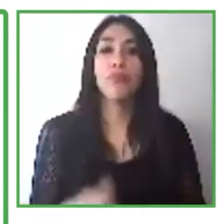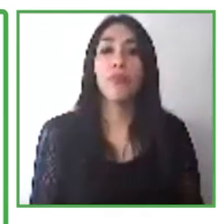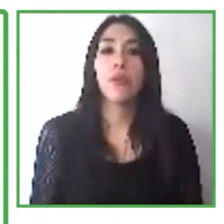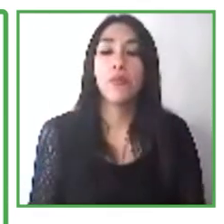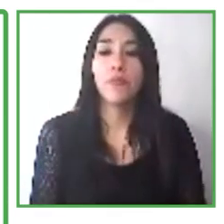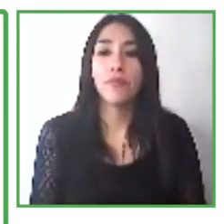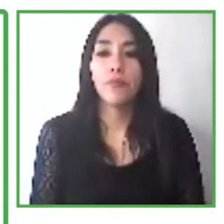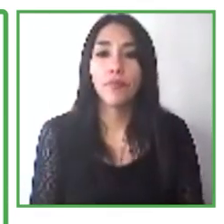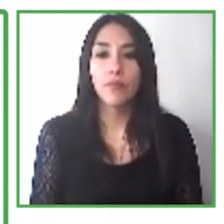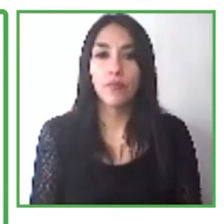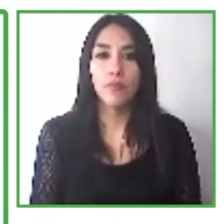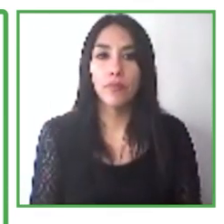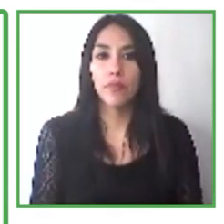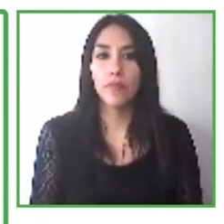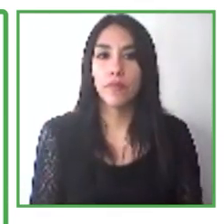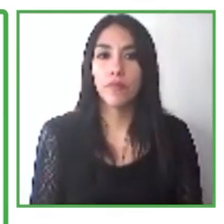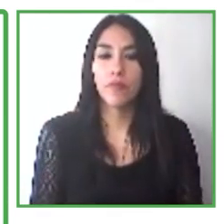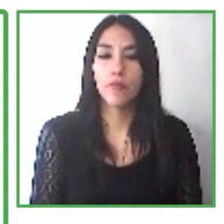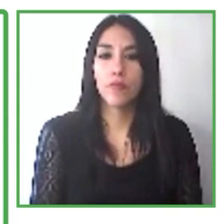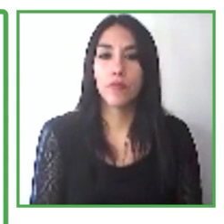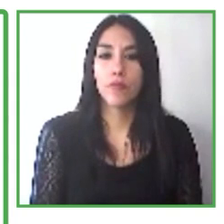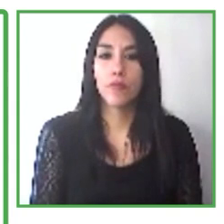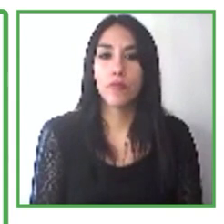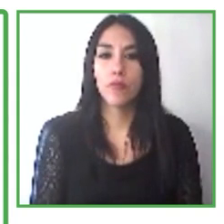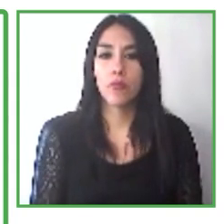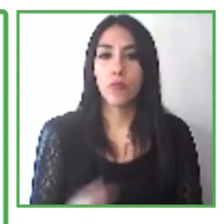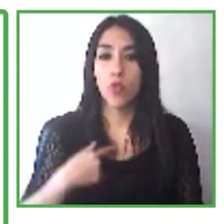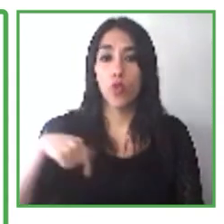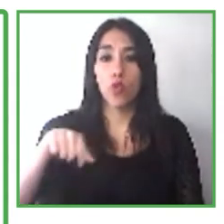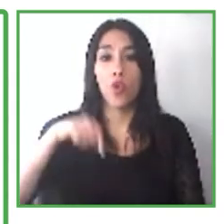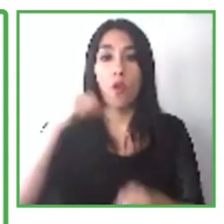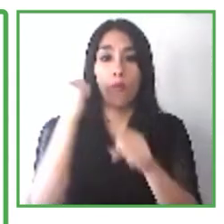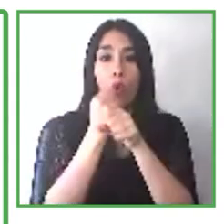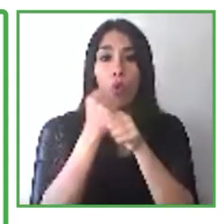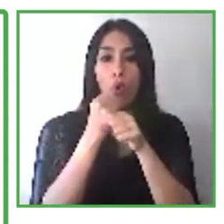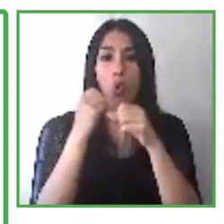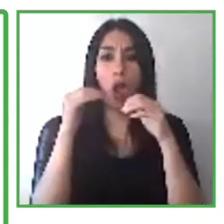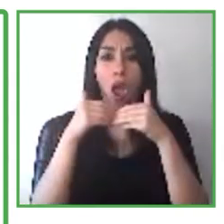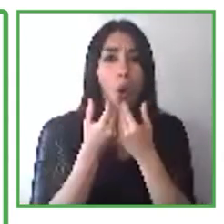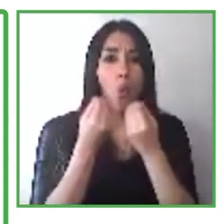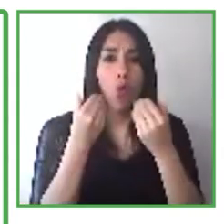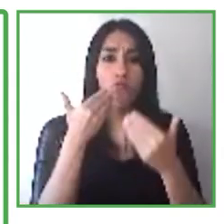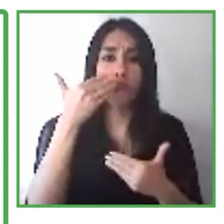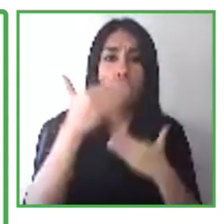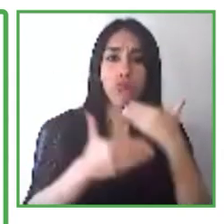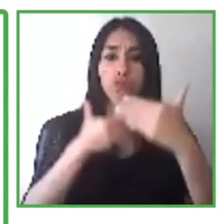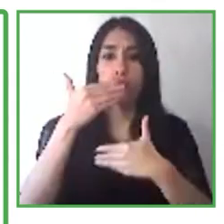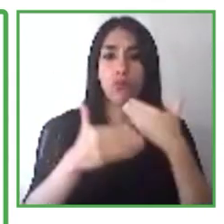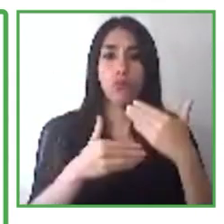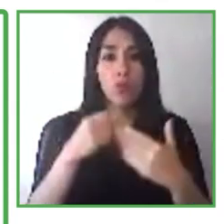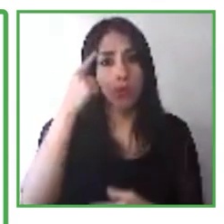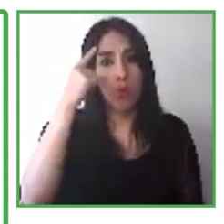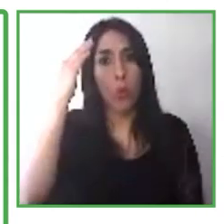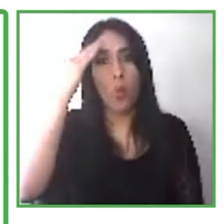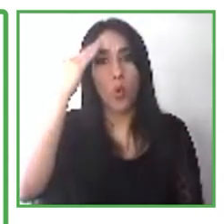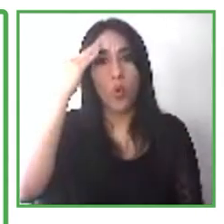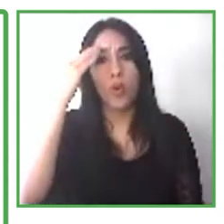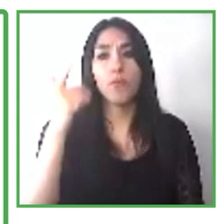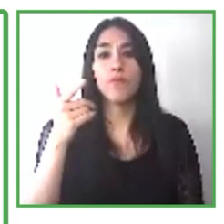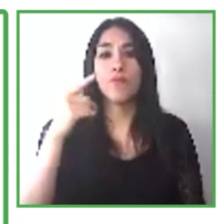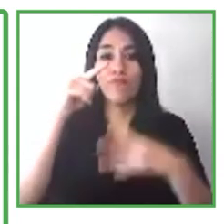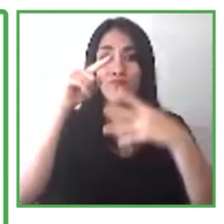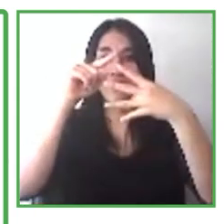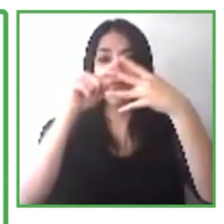La metodología a través de la cual trabajamos principalmente está hecha de cuatro pasos. En primer lugar,